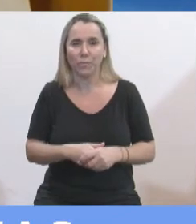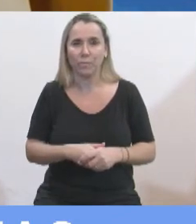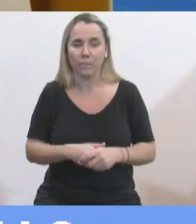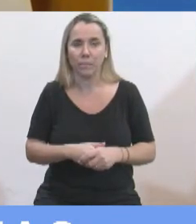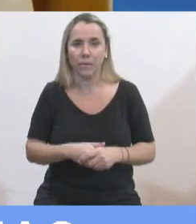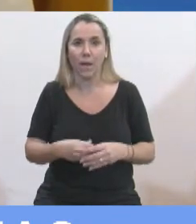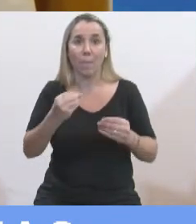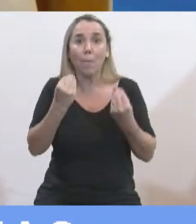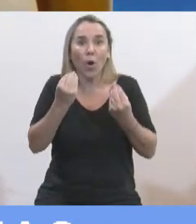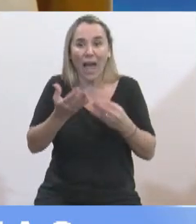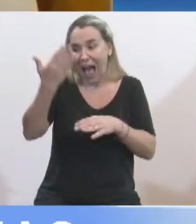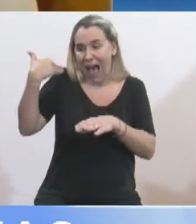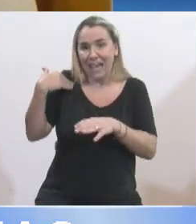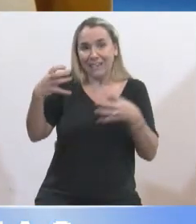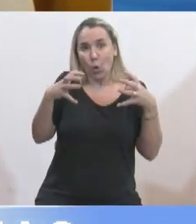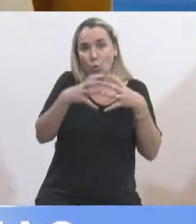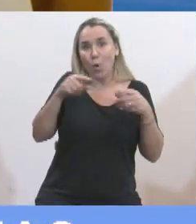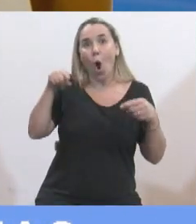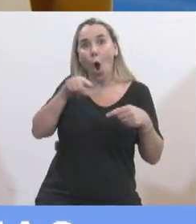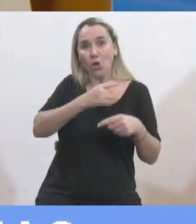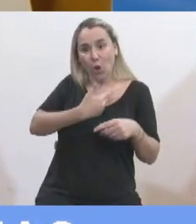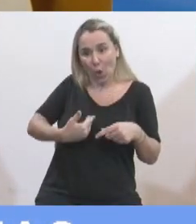teniendo en cuenta el pedido que hace la oposición.